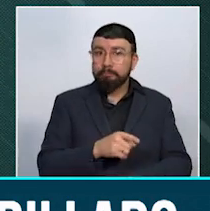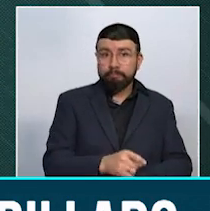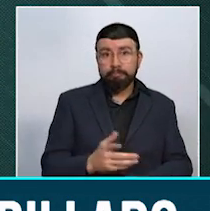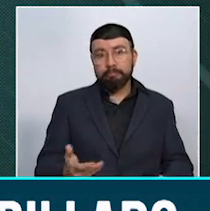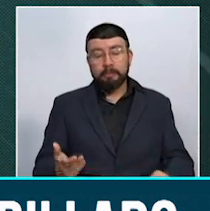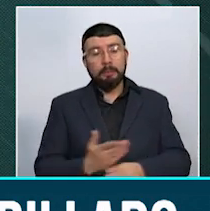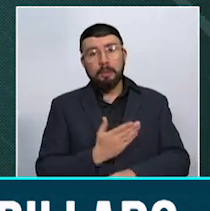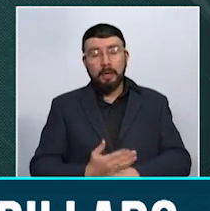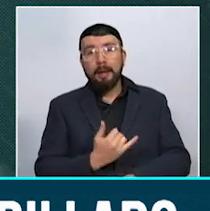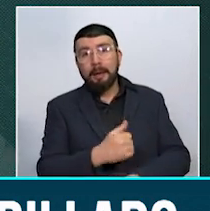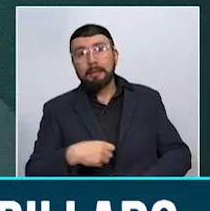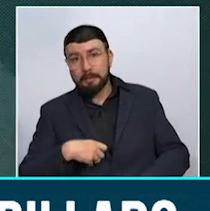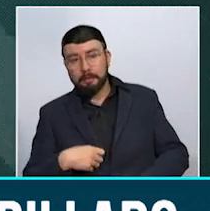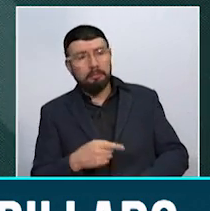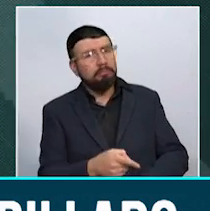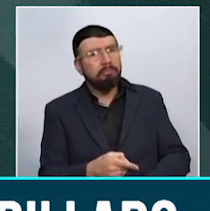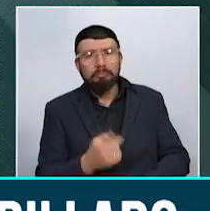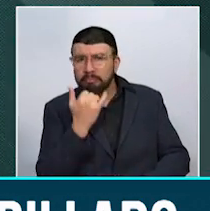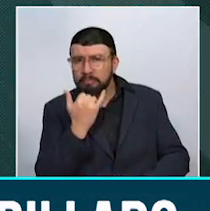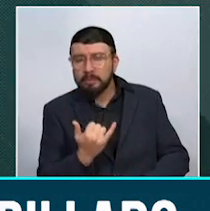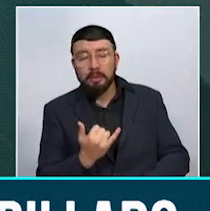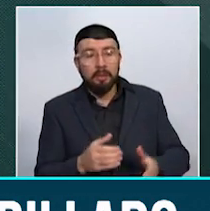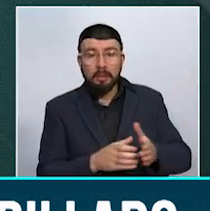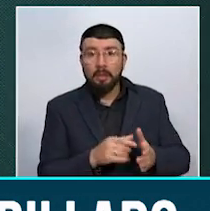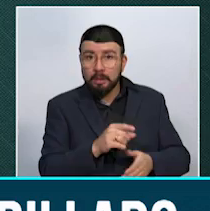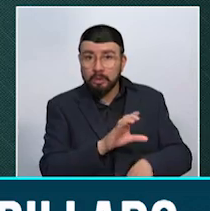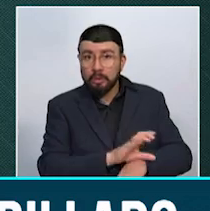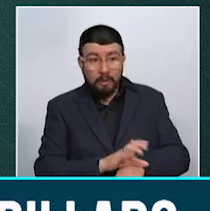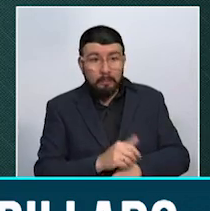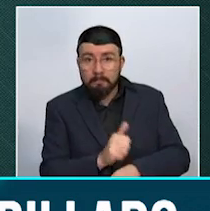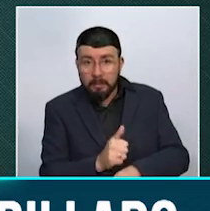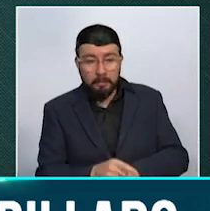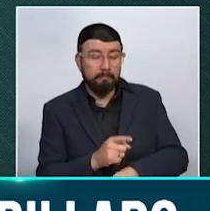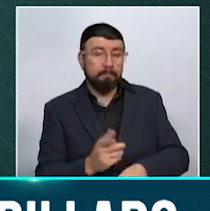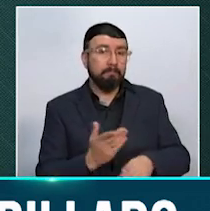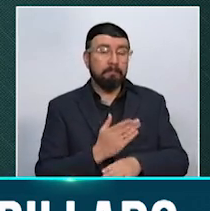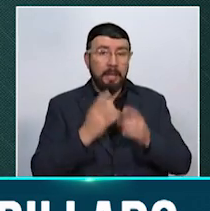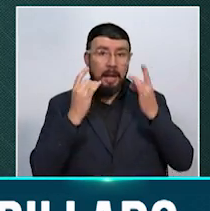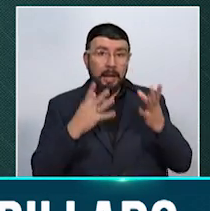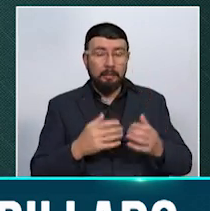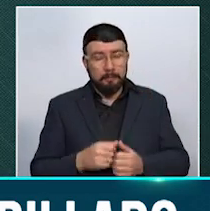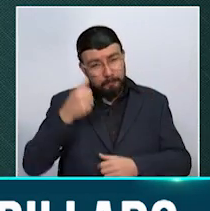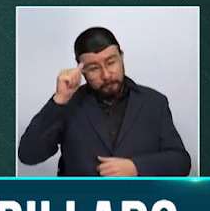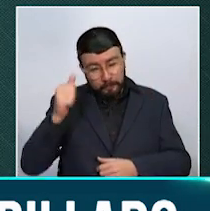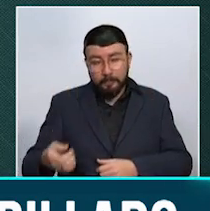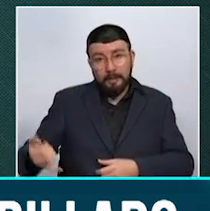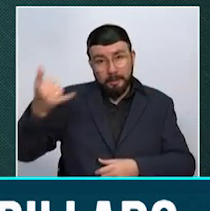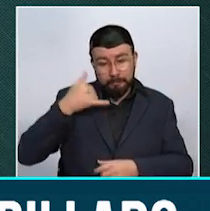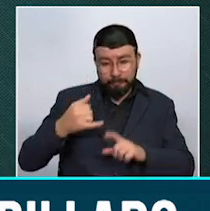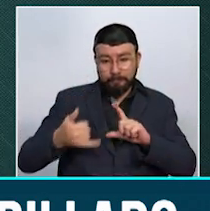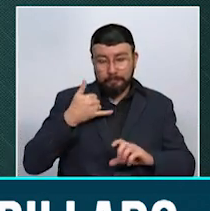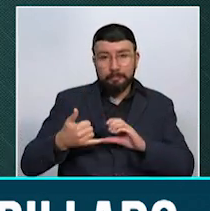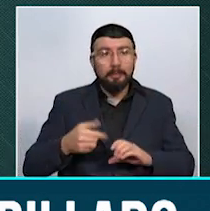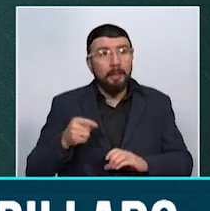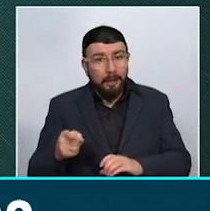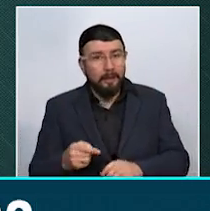estas problemáticas de los cuales los ciudadanos son en este momento los más afectados. Recuerden, 312-396-5602,